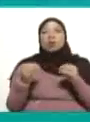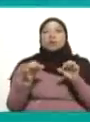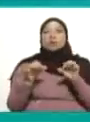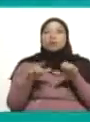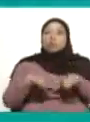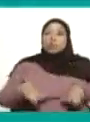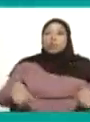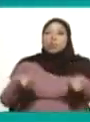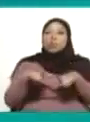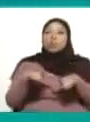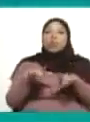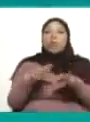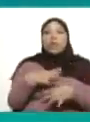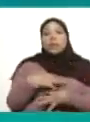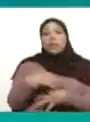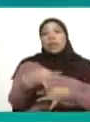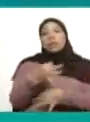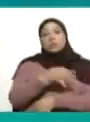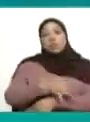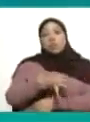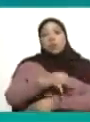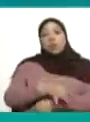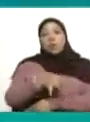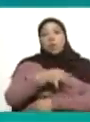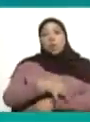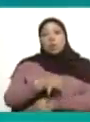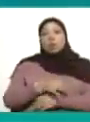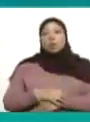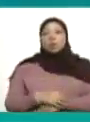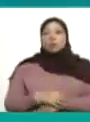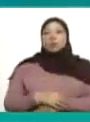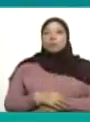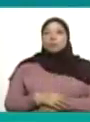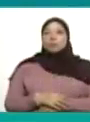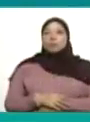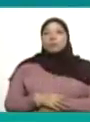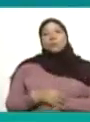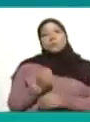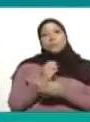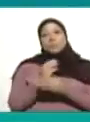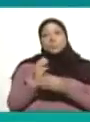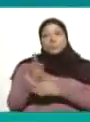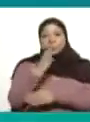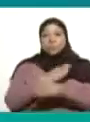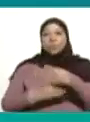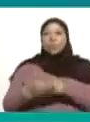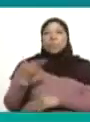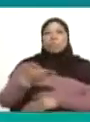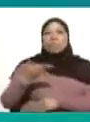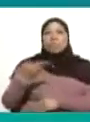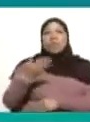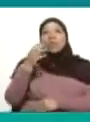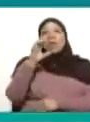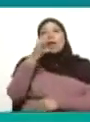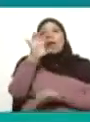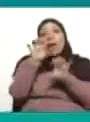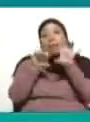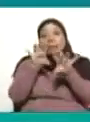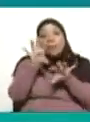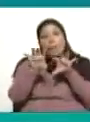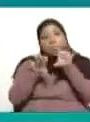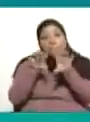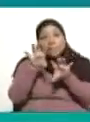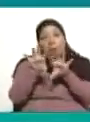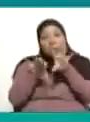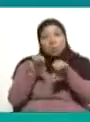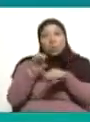de interés social, es una zona que preserva una biodiversidad importante de animales y, por lo tanto,